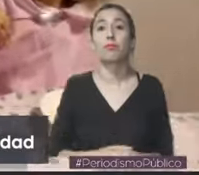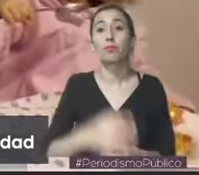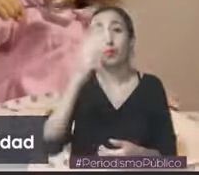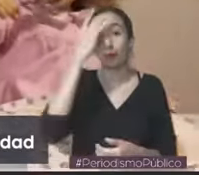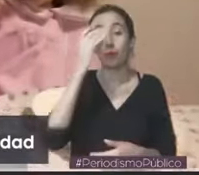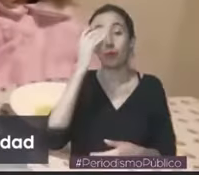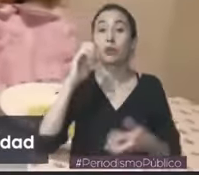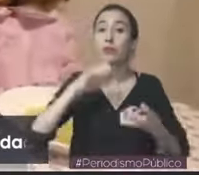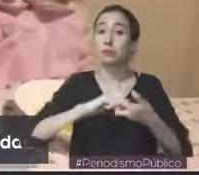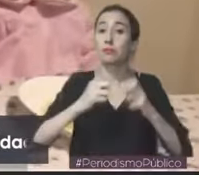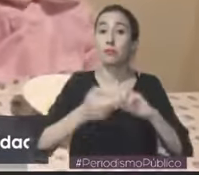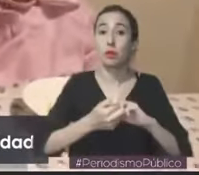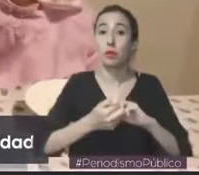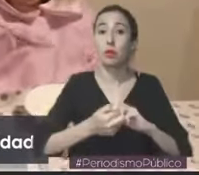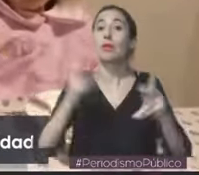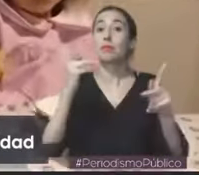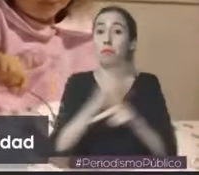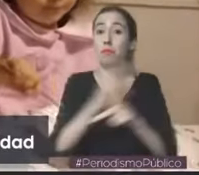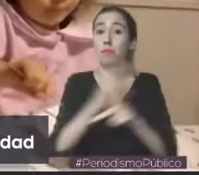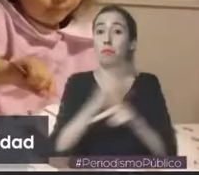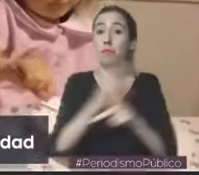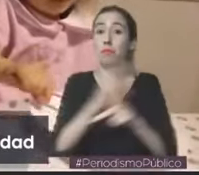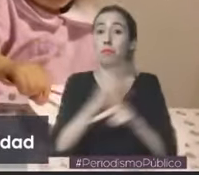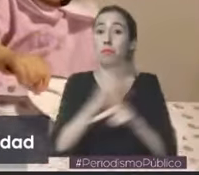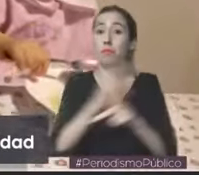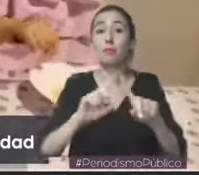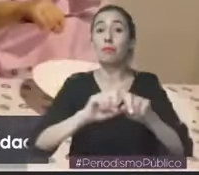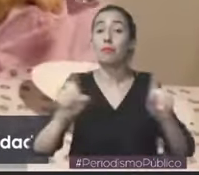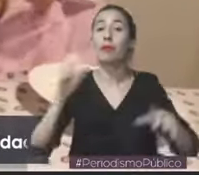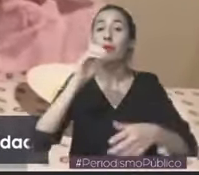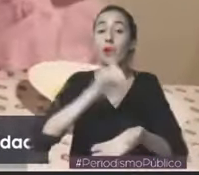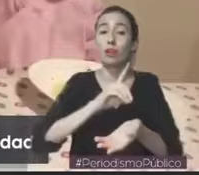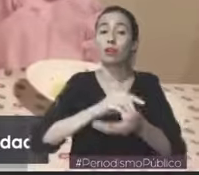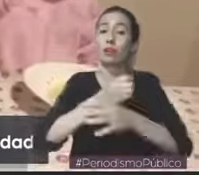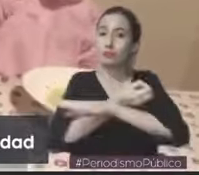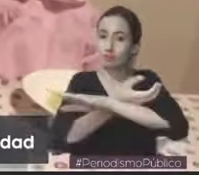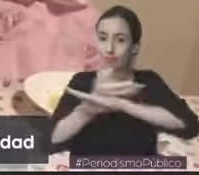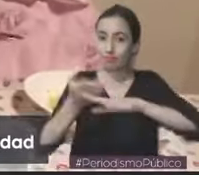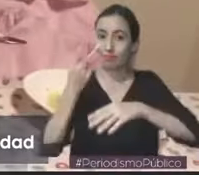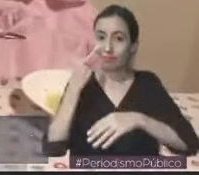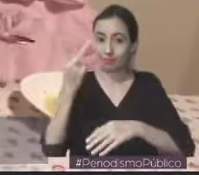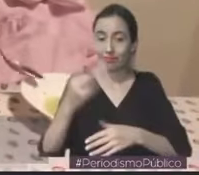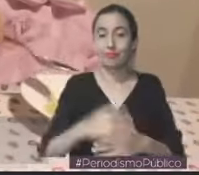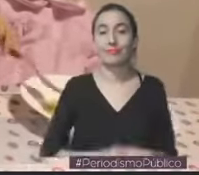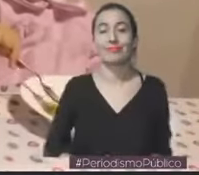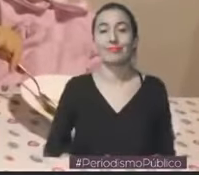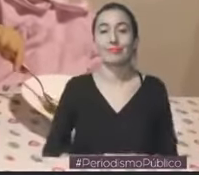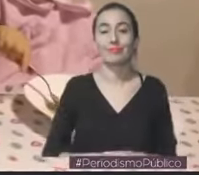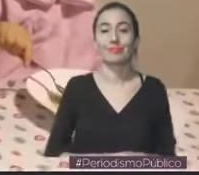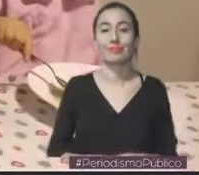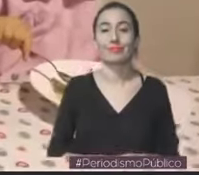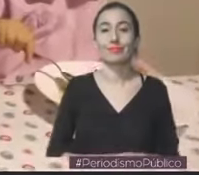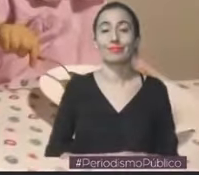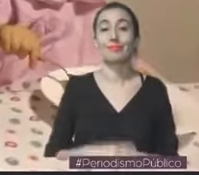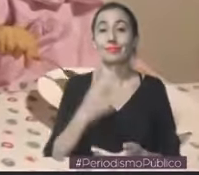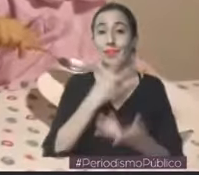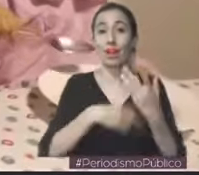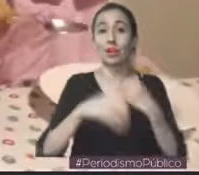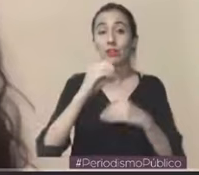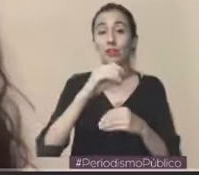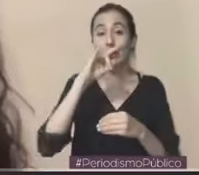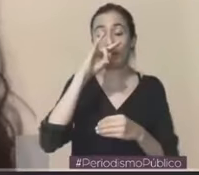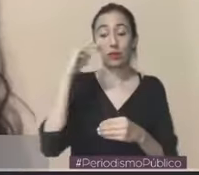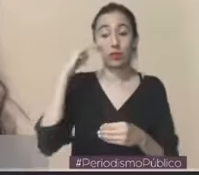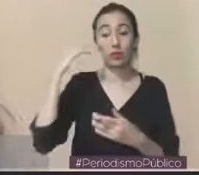Altamirano ofrece algunas alternativas para alimentar saludablemente a los pequeños y, sobre todo, mantenerlos activos.